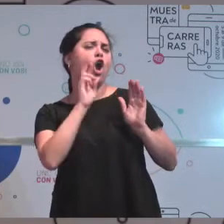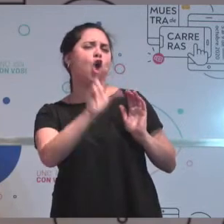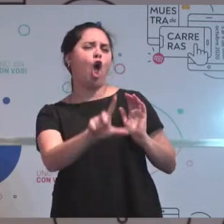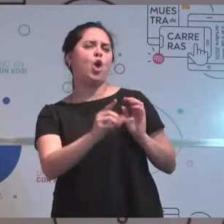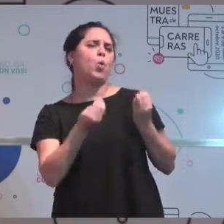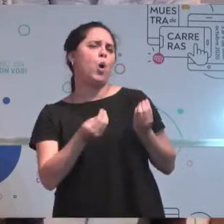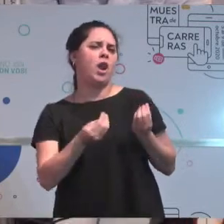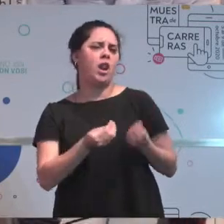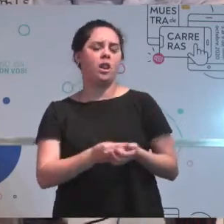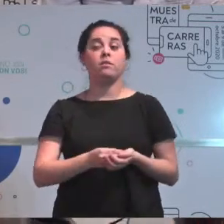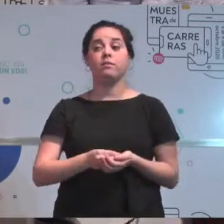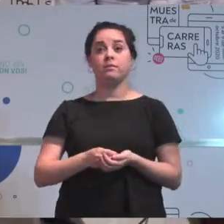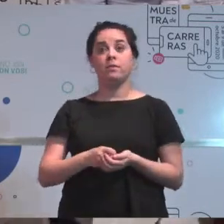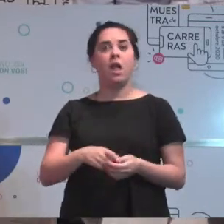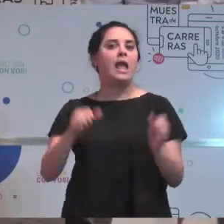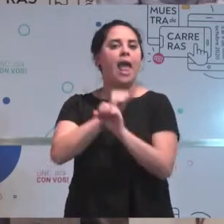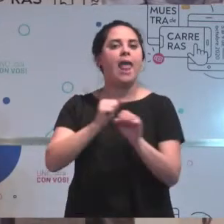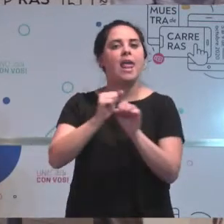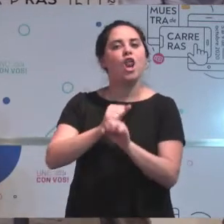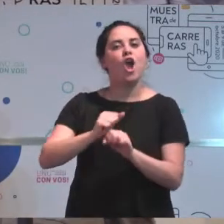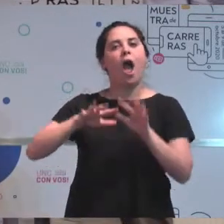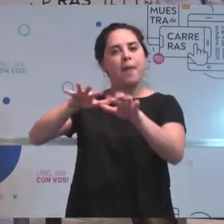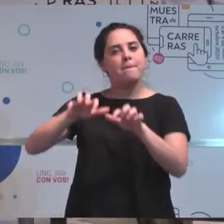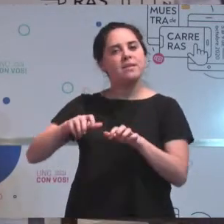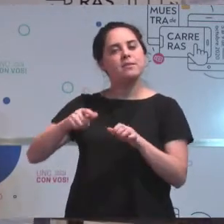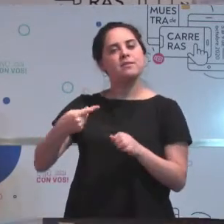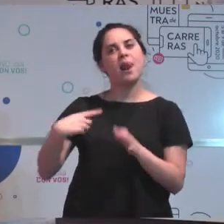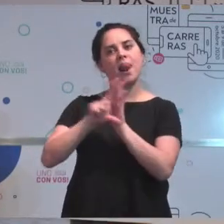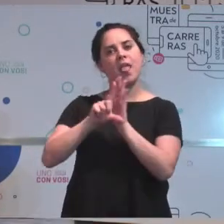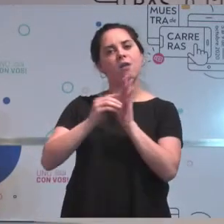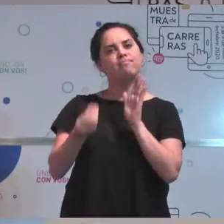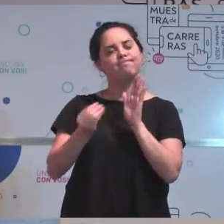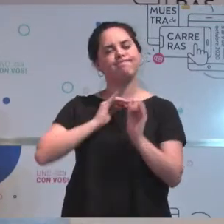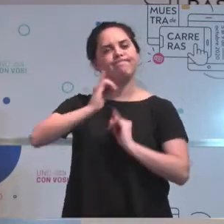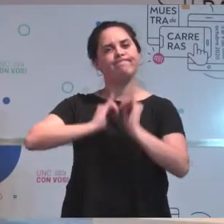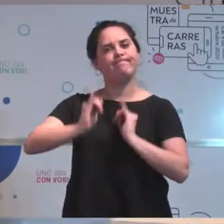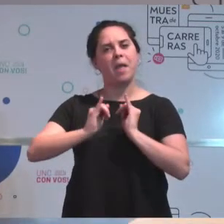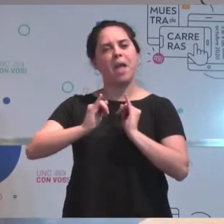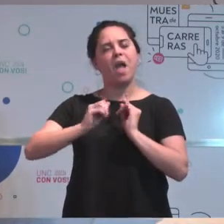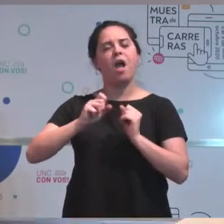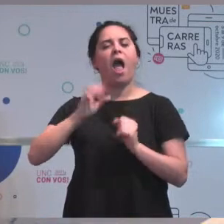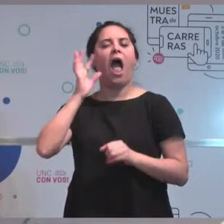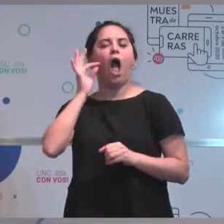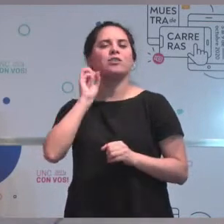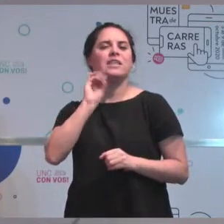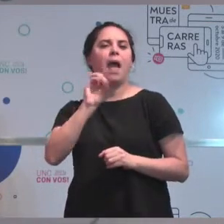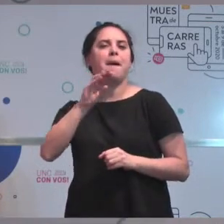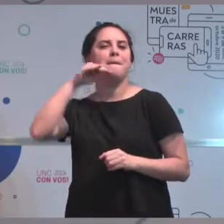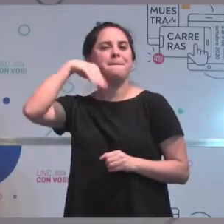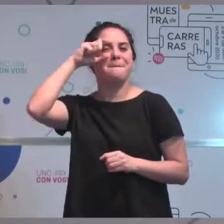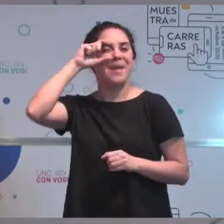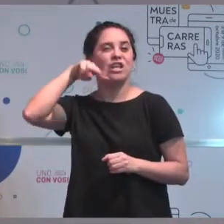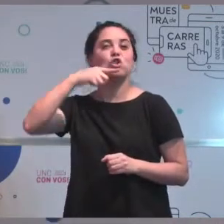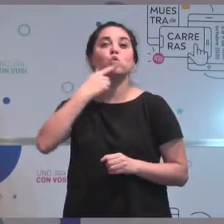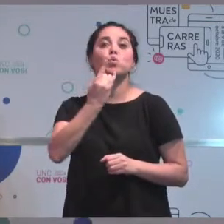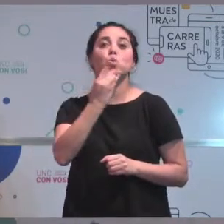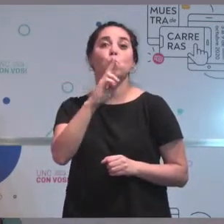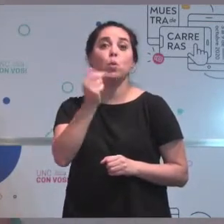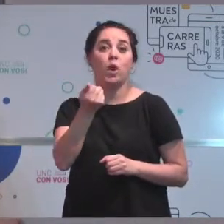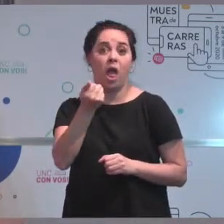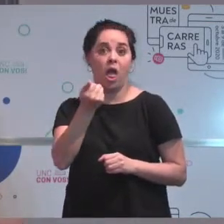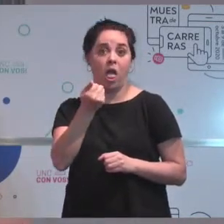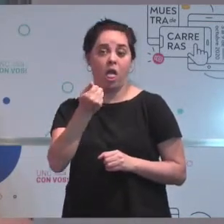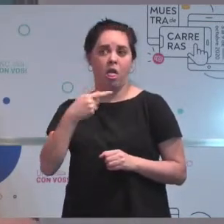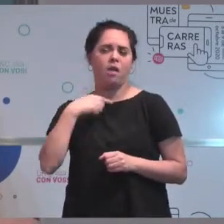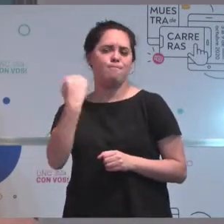ingeniero agrimensor en la parte legal es específicamente lo abocado a lo que se llama mensuras. Es una actividad reservada para la agrimensura.